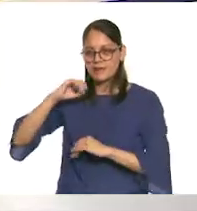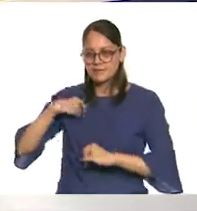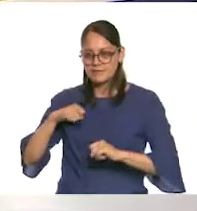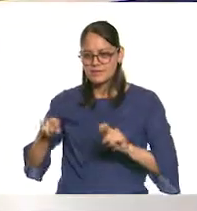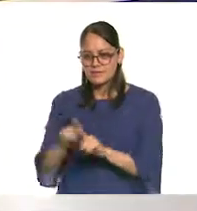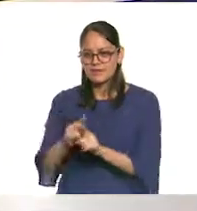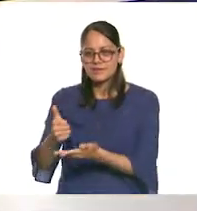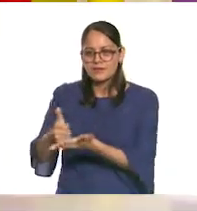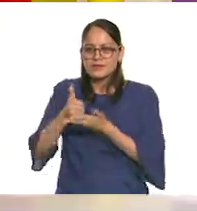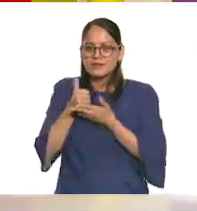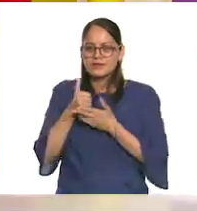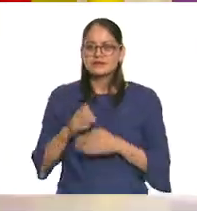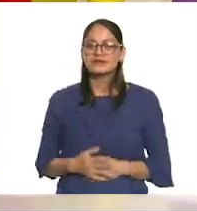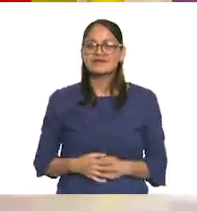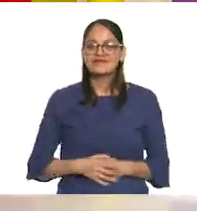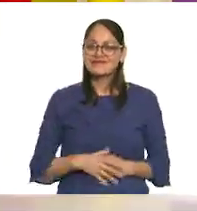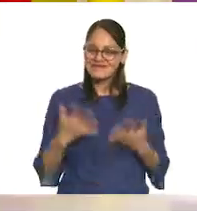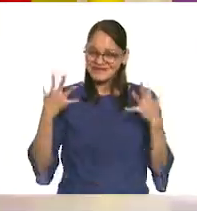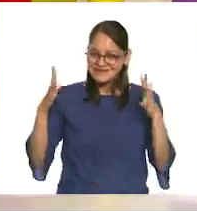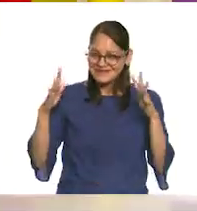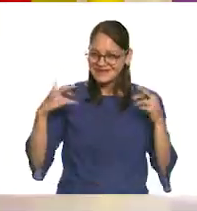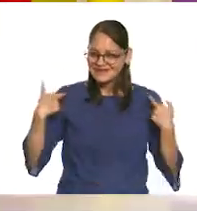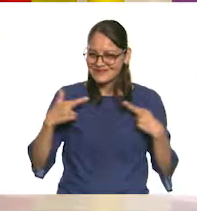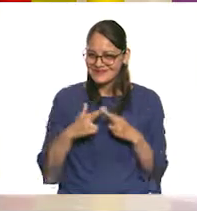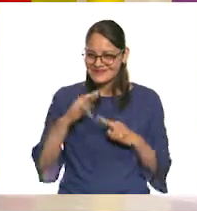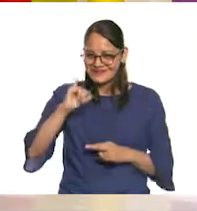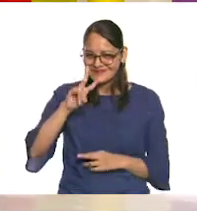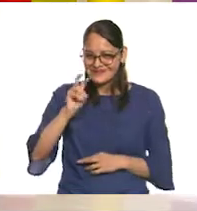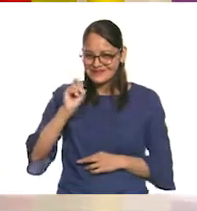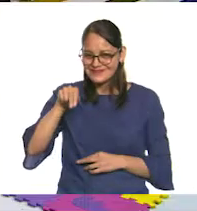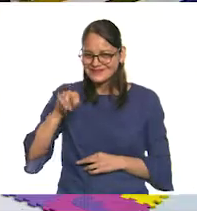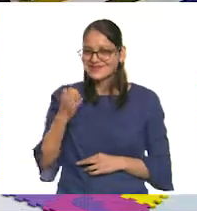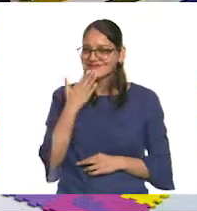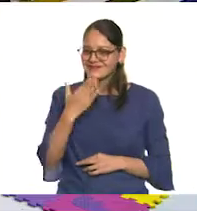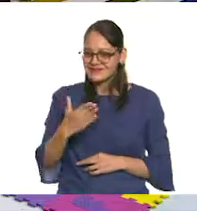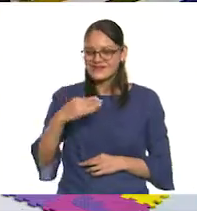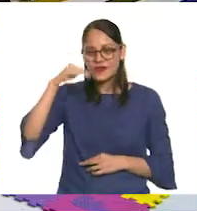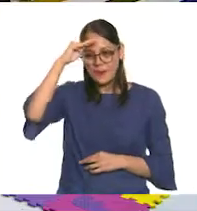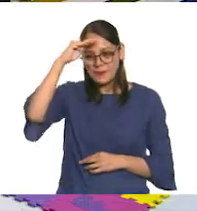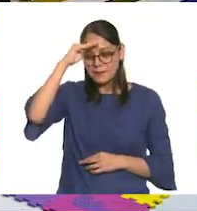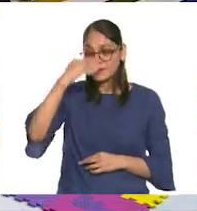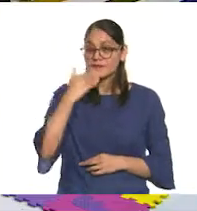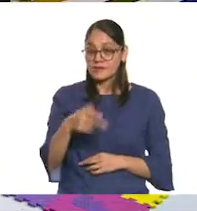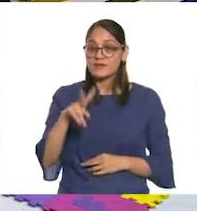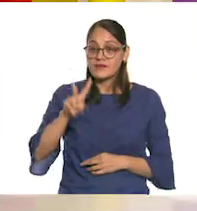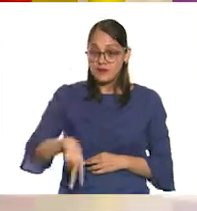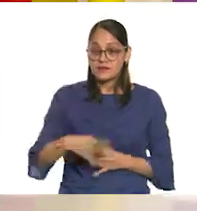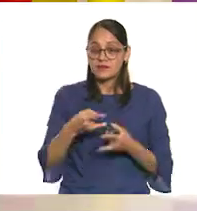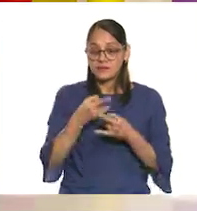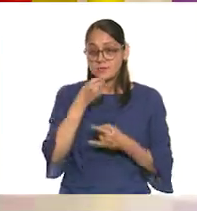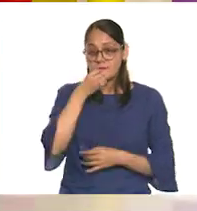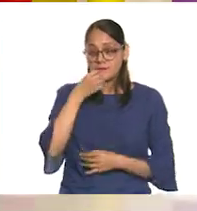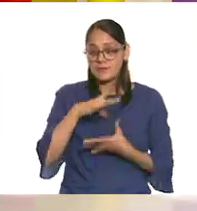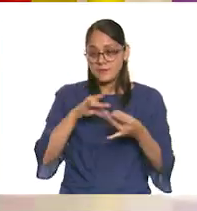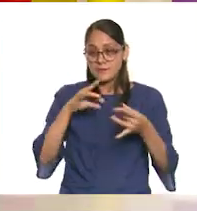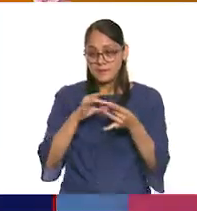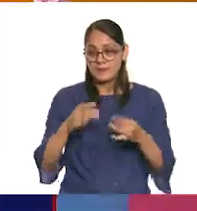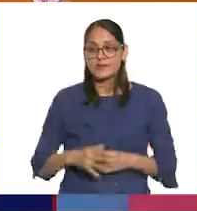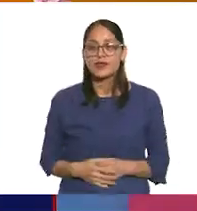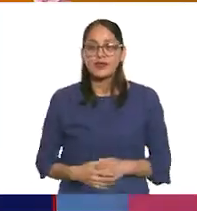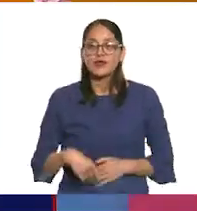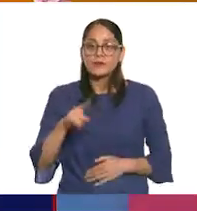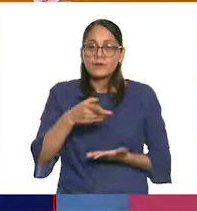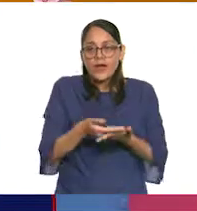bonito, Ivón! ¡Guau! ¡Maestra, Ivón! ¡Qué bonito pensamiento! Muy bonitas estas palabras. Y por eso